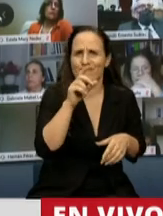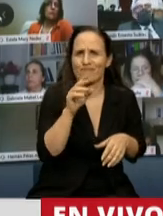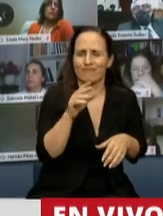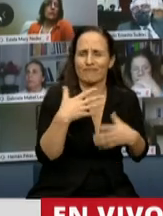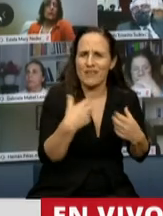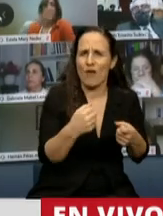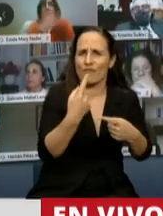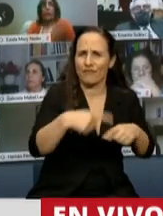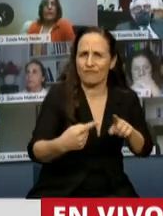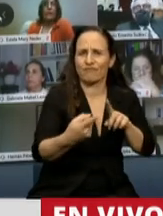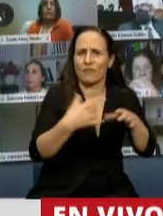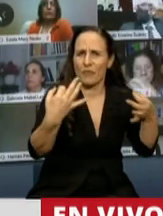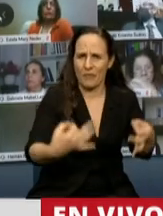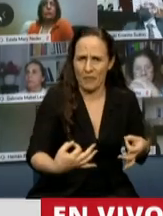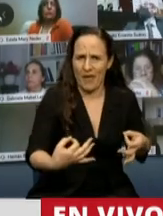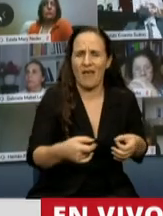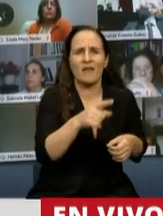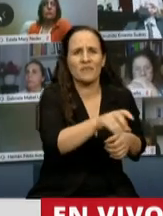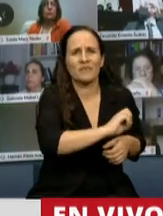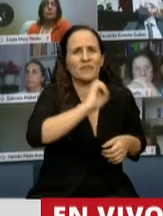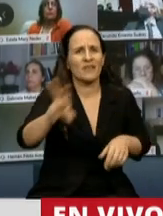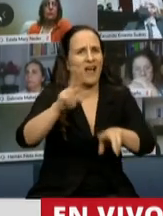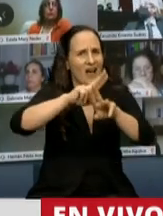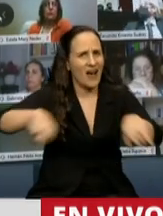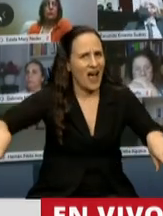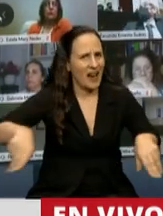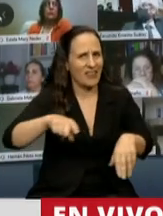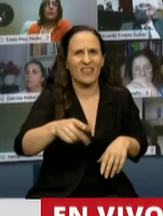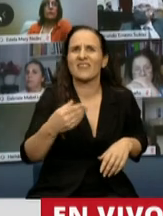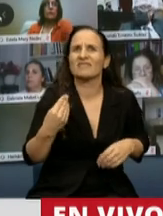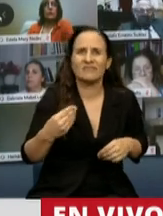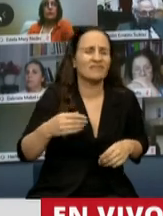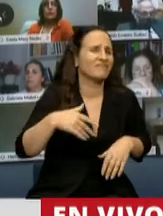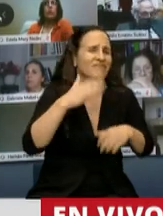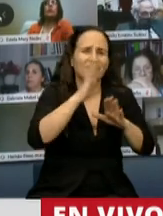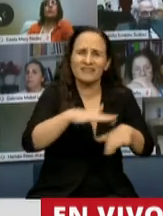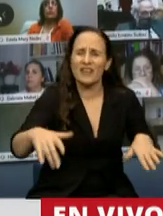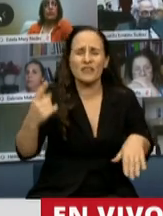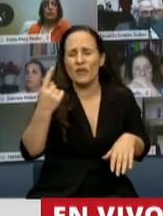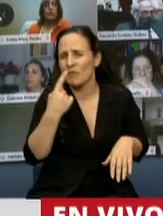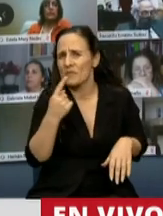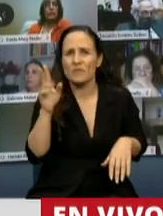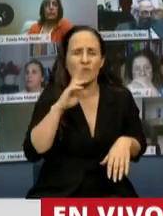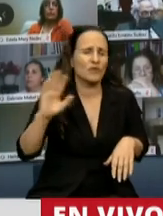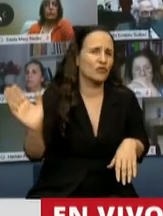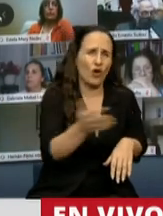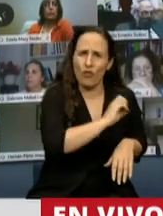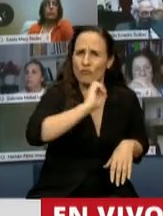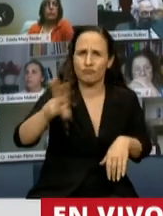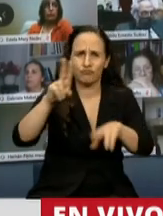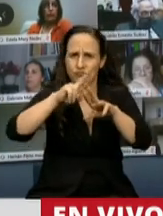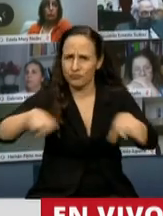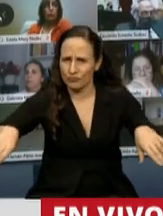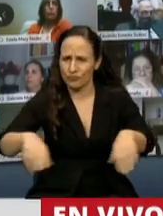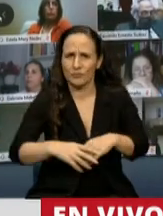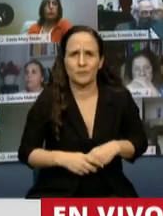el acceso a los jardines de primera infancia de la totalidad de los niños y las niñas de la Argentina, que vamos a poder diagnosticar